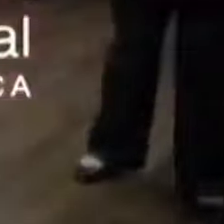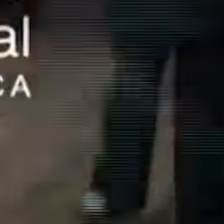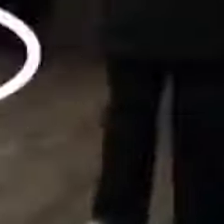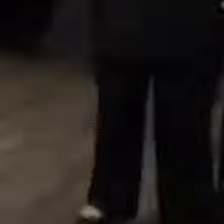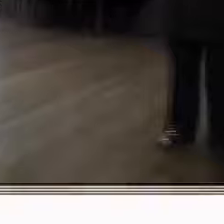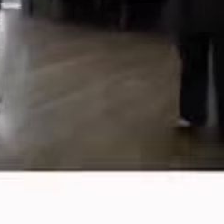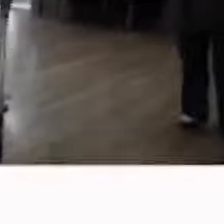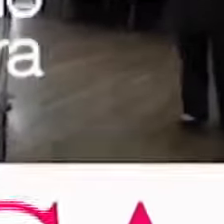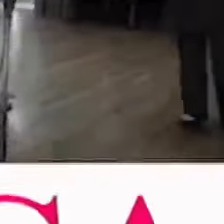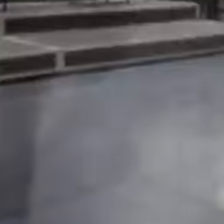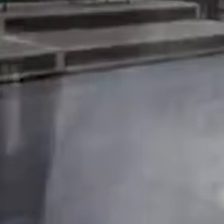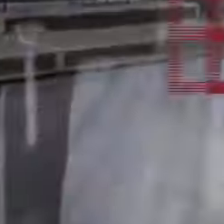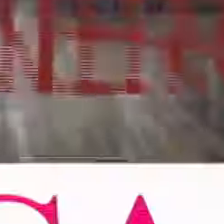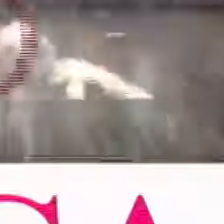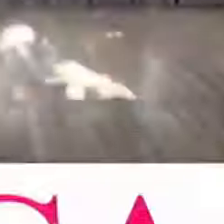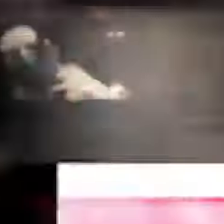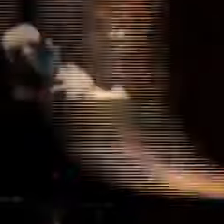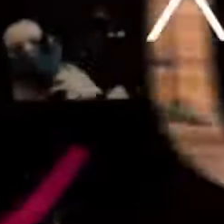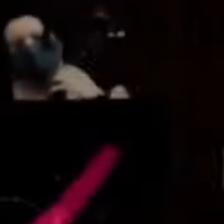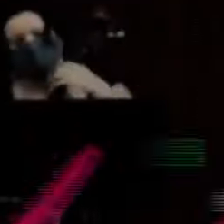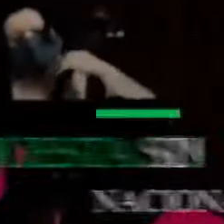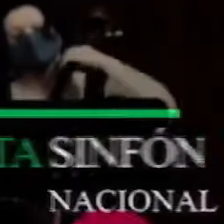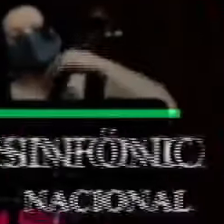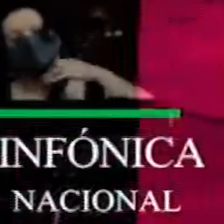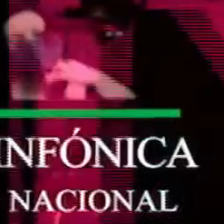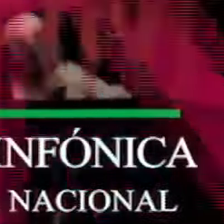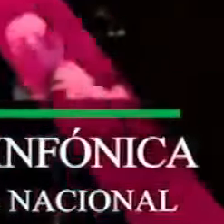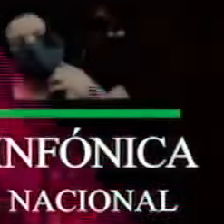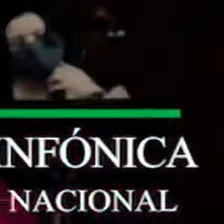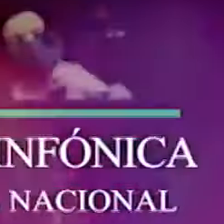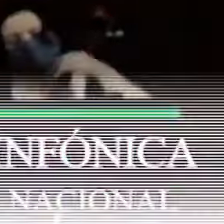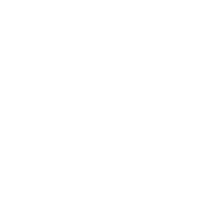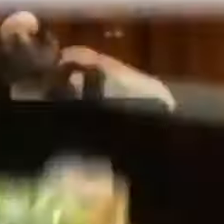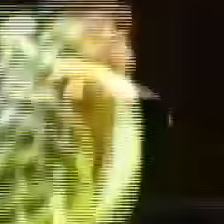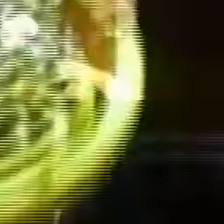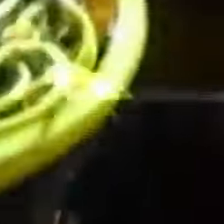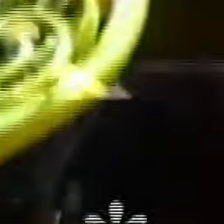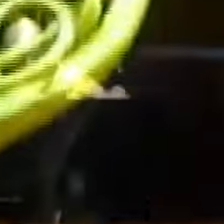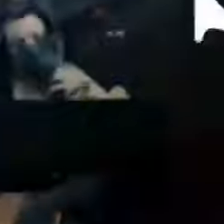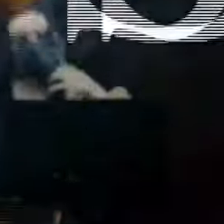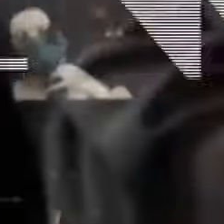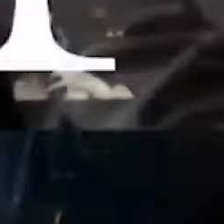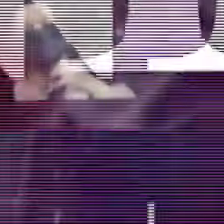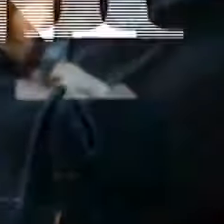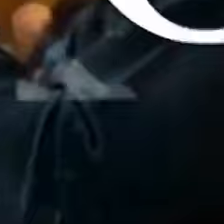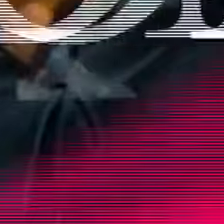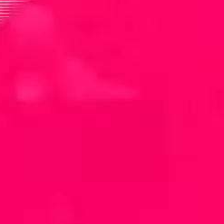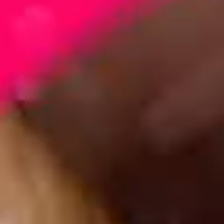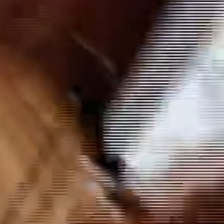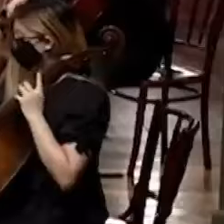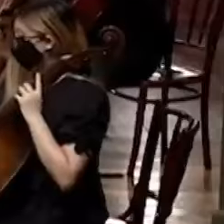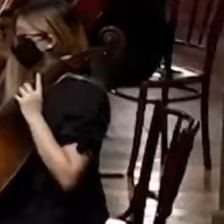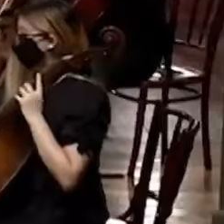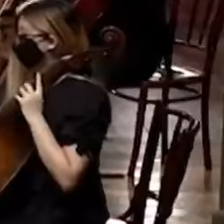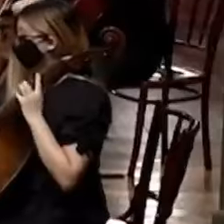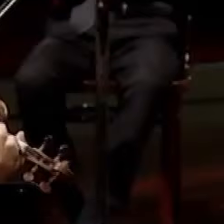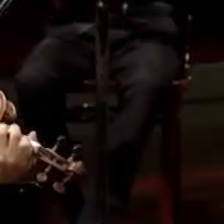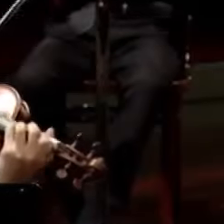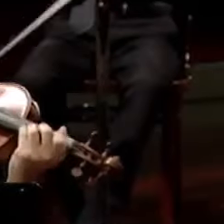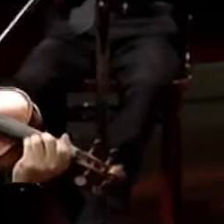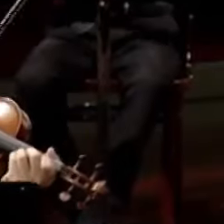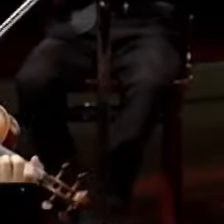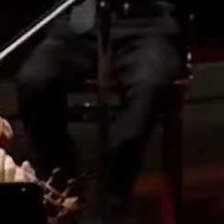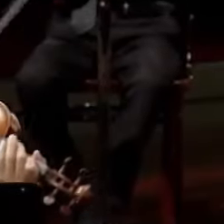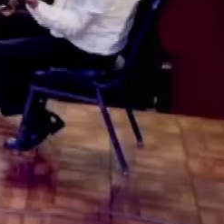continúa la temporada oficial de la Orquesta Sinfónica Nacional con una gran gala lírica el sábado 9 de